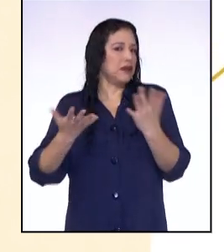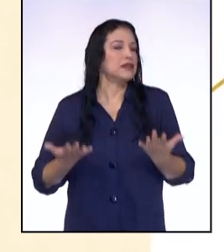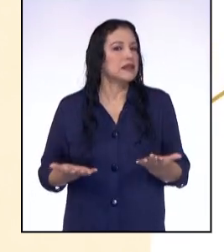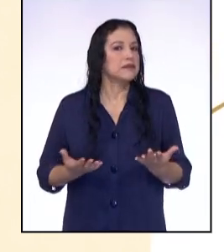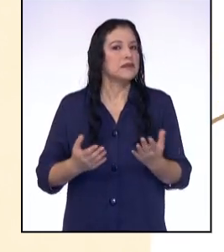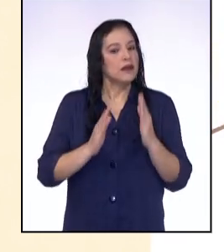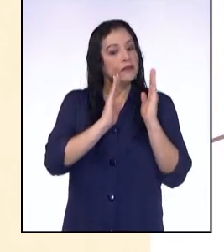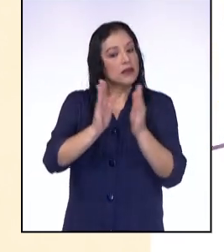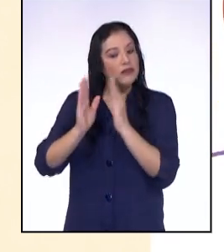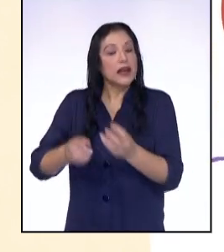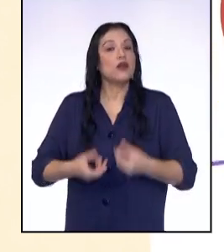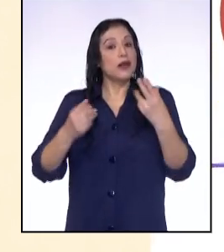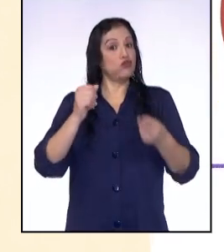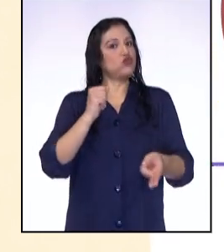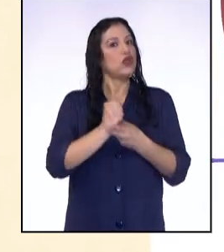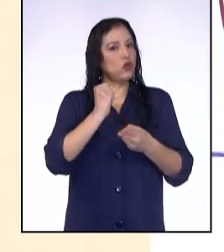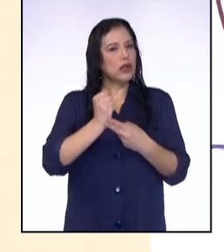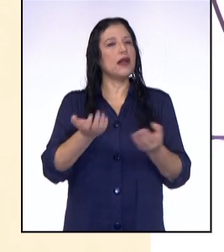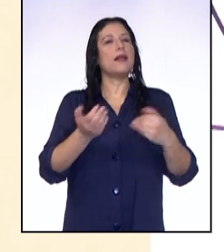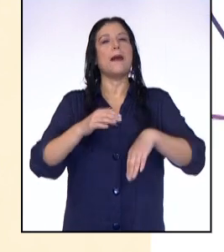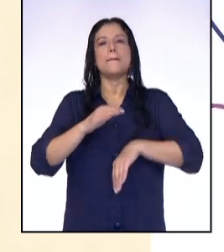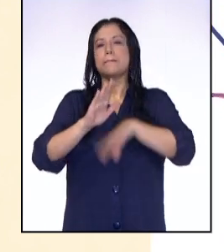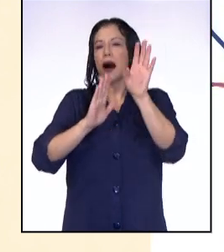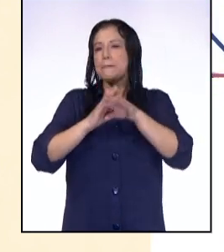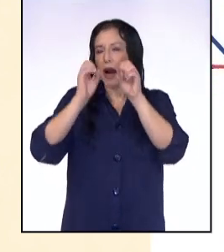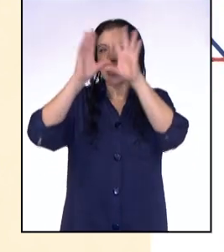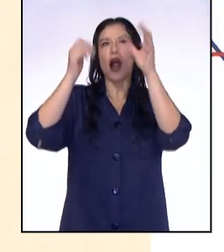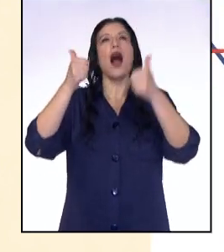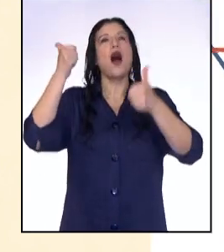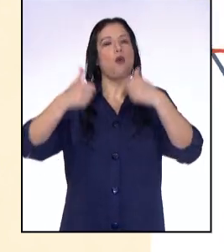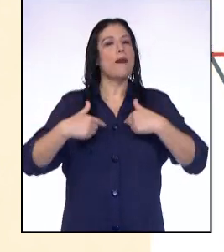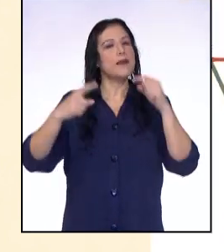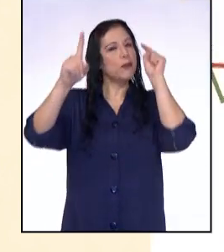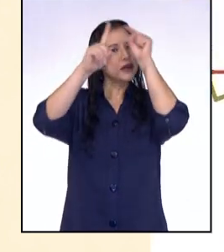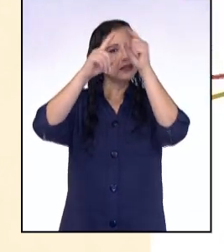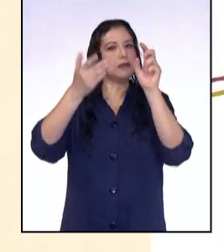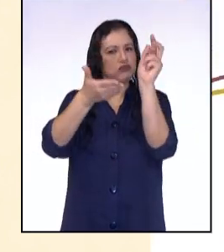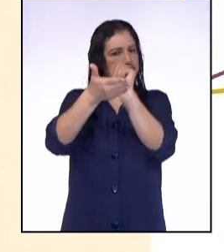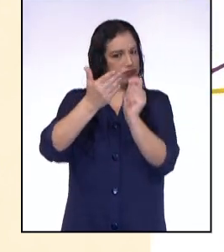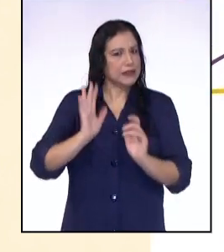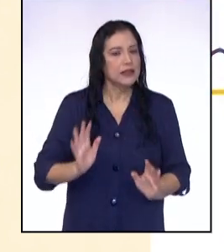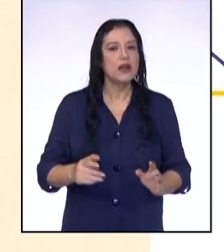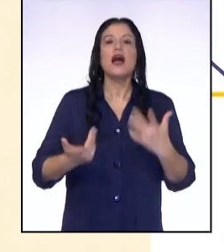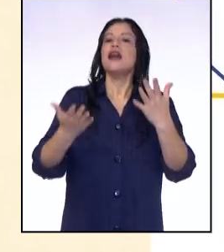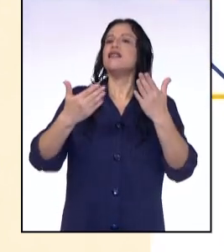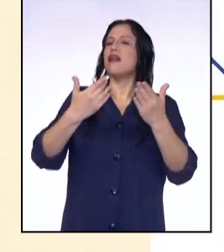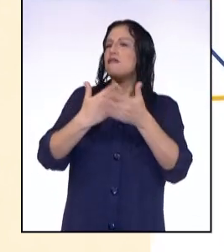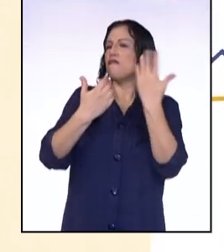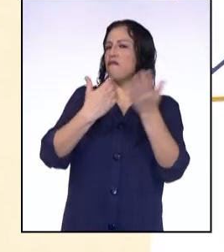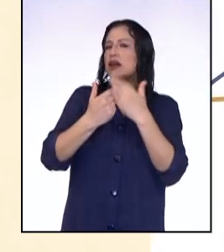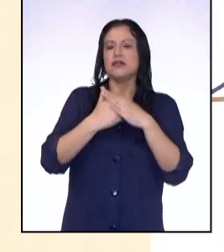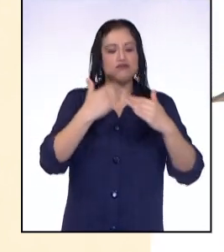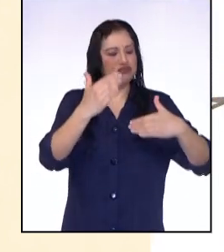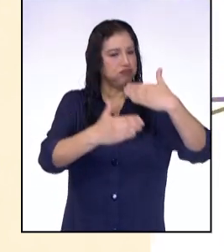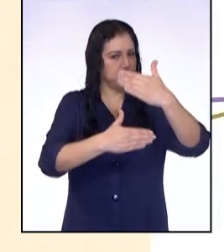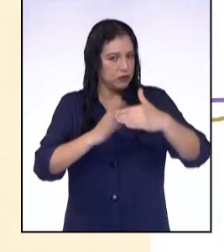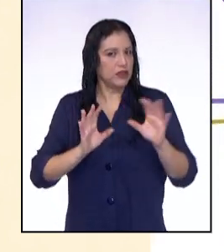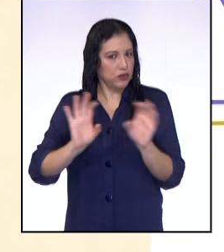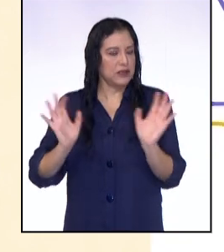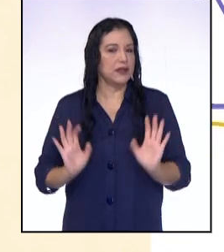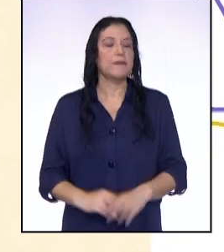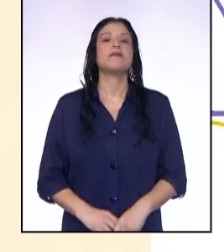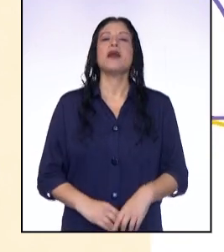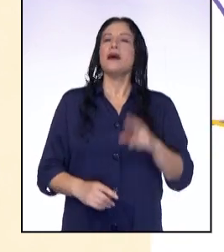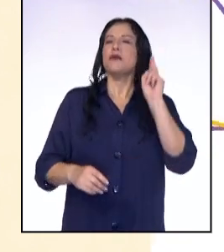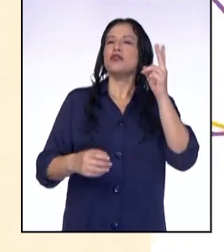Planificar nos dará la seguridad de tener mayor claridad en lo que queremos lograr con nuestro texto y nos hará mucho más fácil el proceso. Profesora,